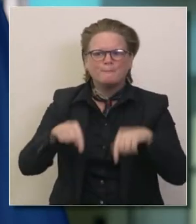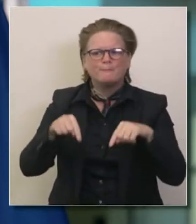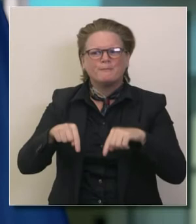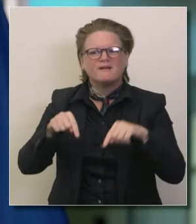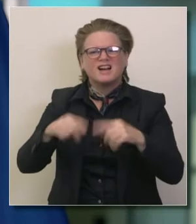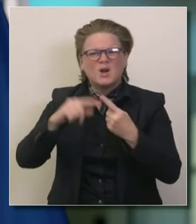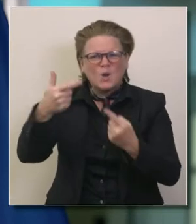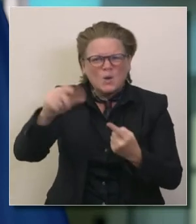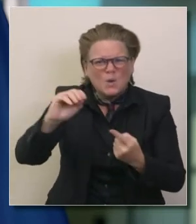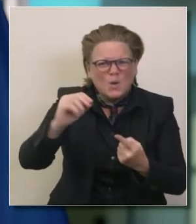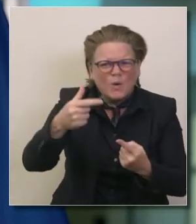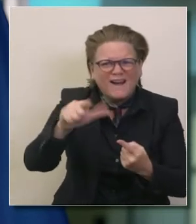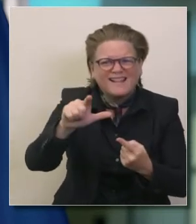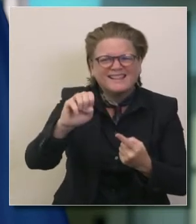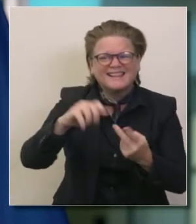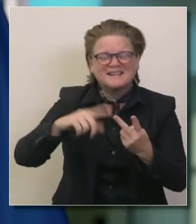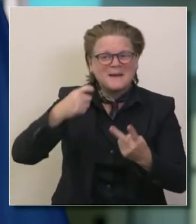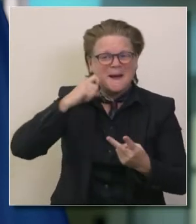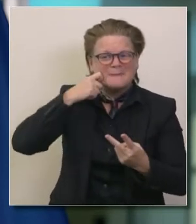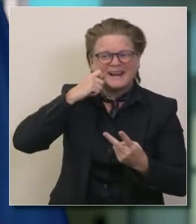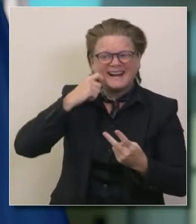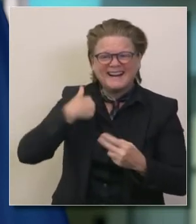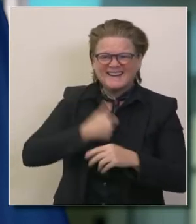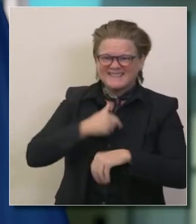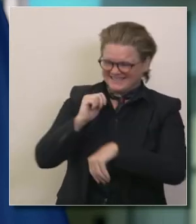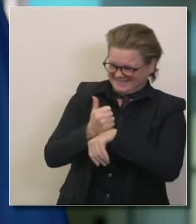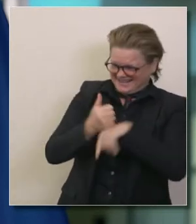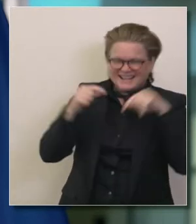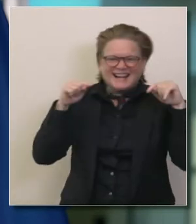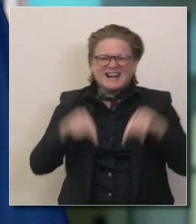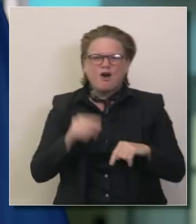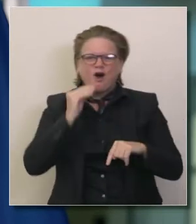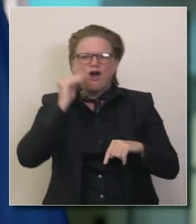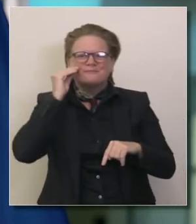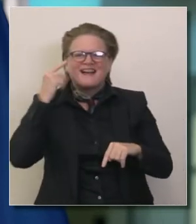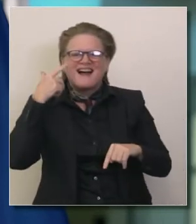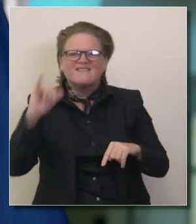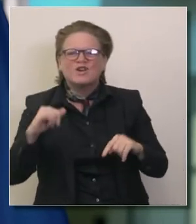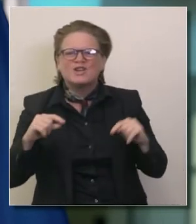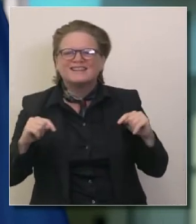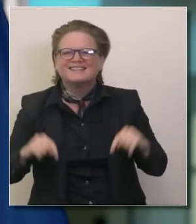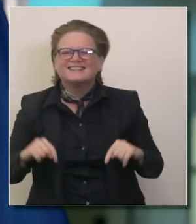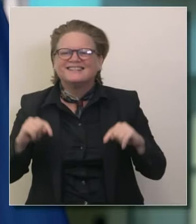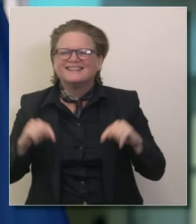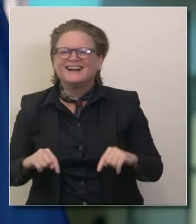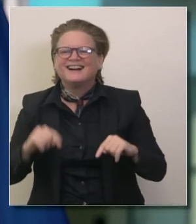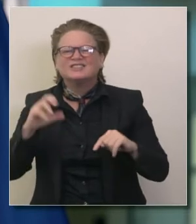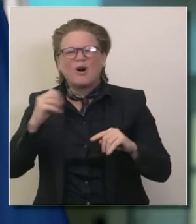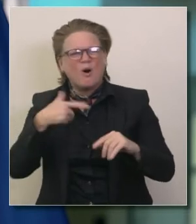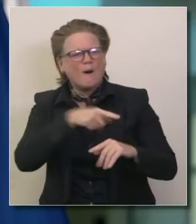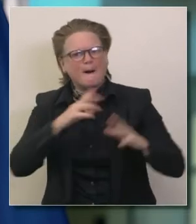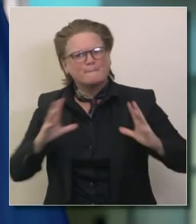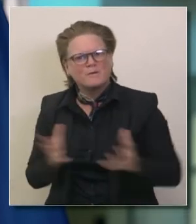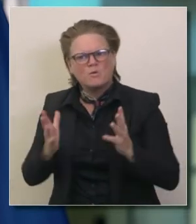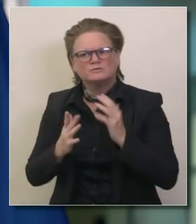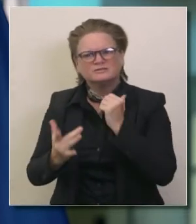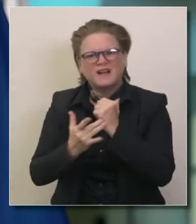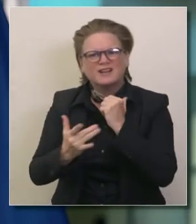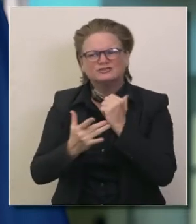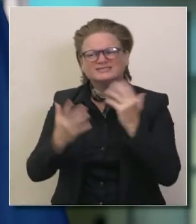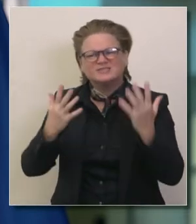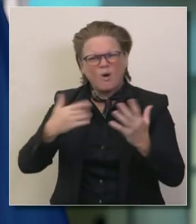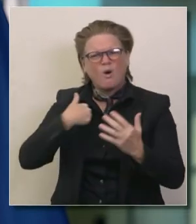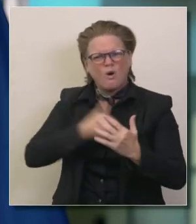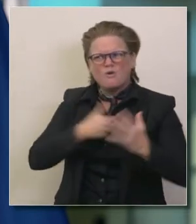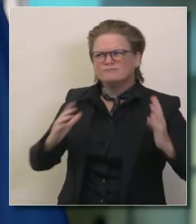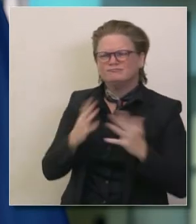California Apple y Google que son socios con nosotros y también estarán promoviendo esta aplicación en el estado en